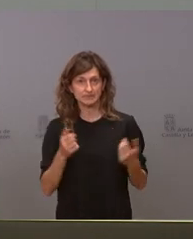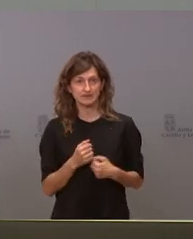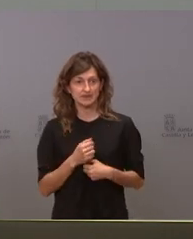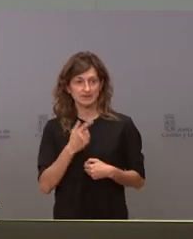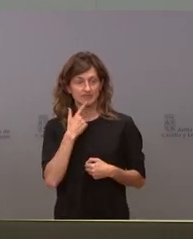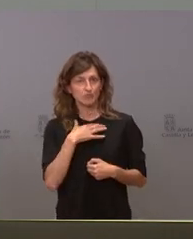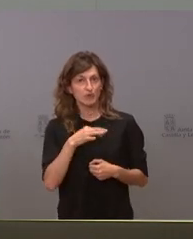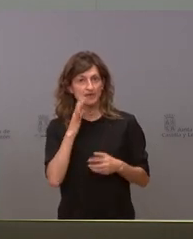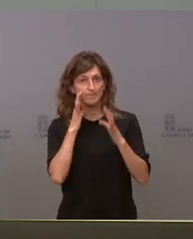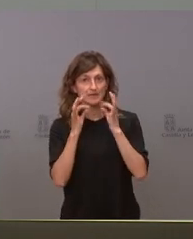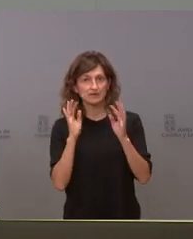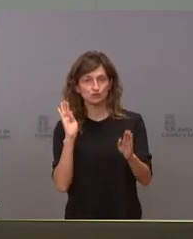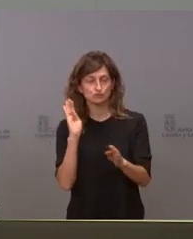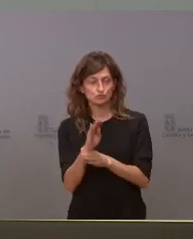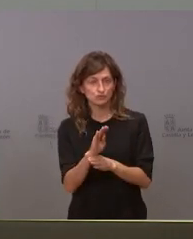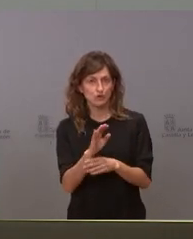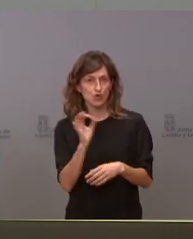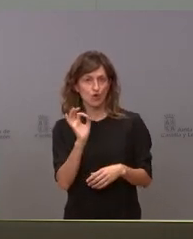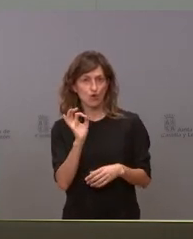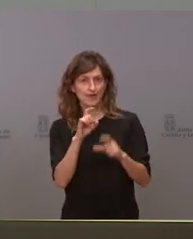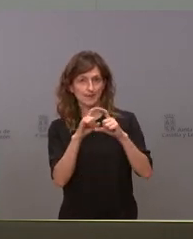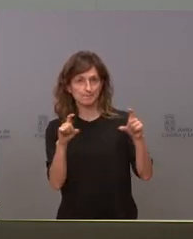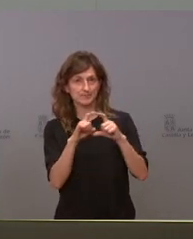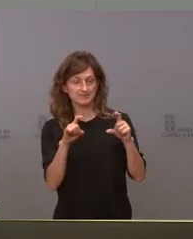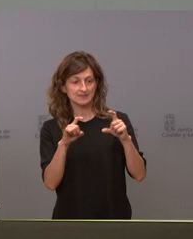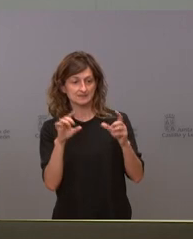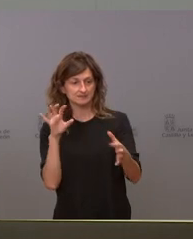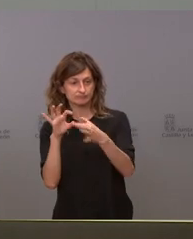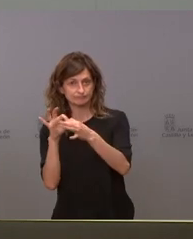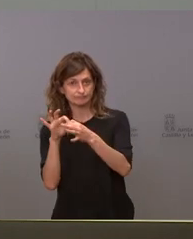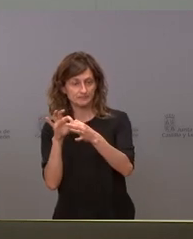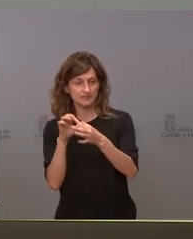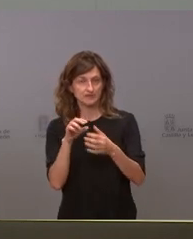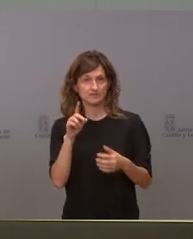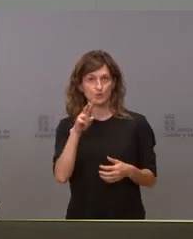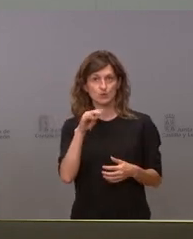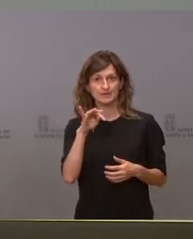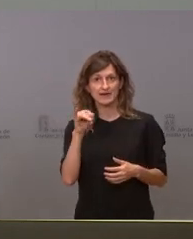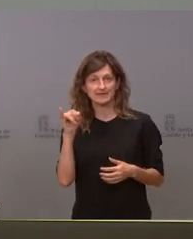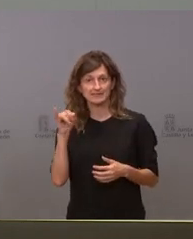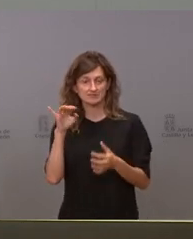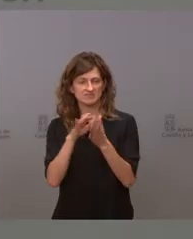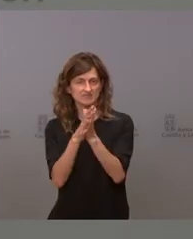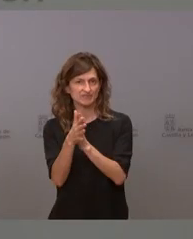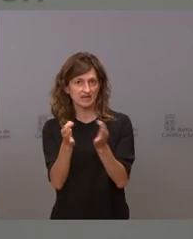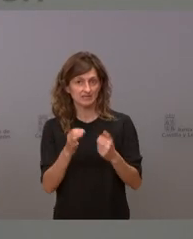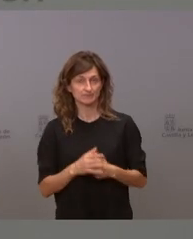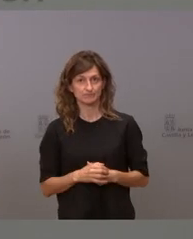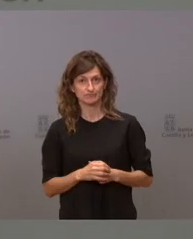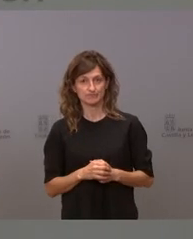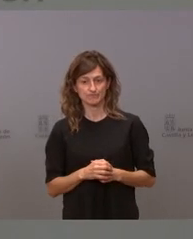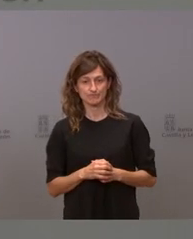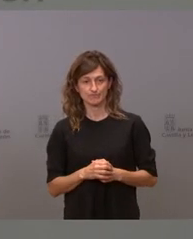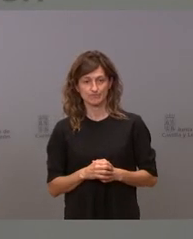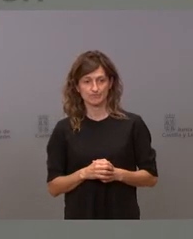peligrar las subvenciones o ayudas de las empresas que dependen de Ulibarri o a qué se refiere gracias muy bien bueno